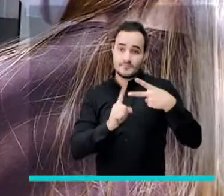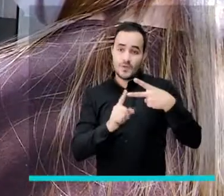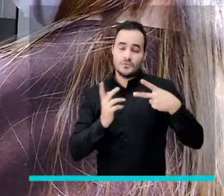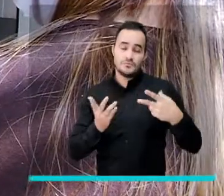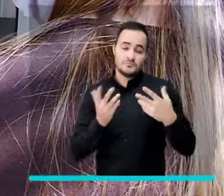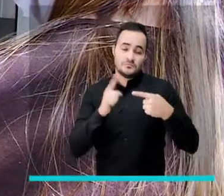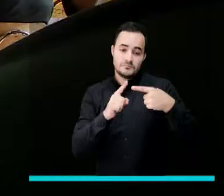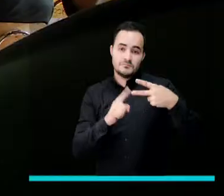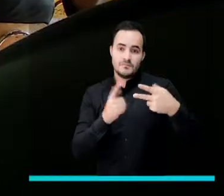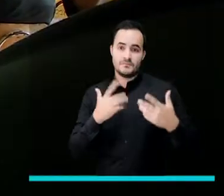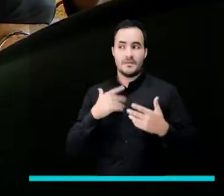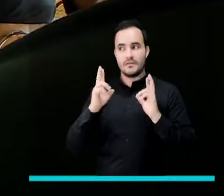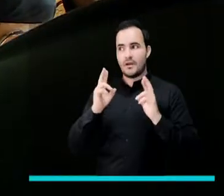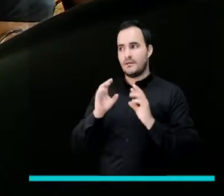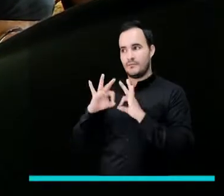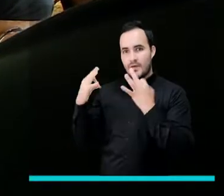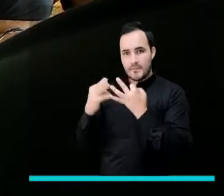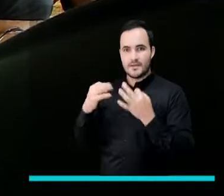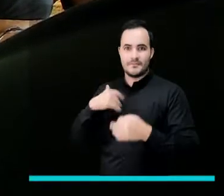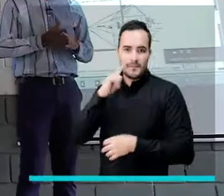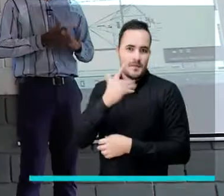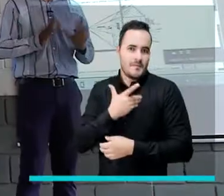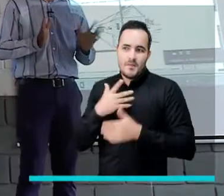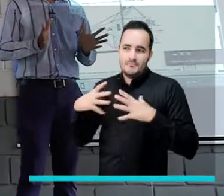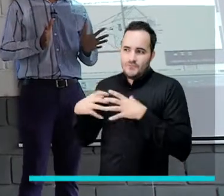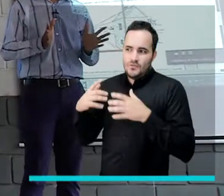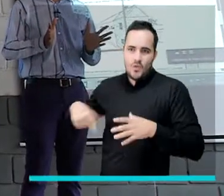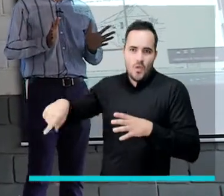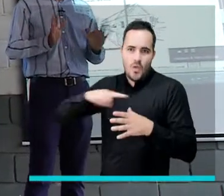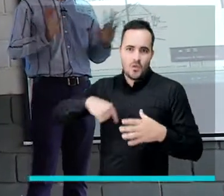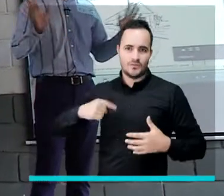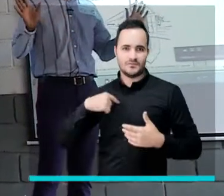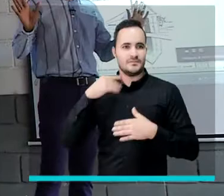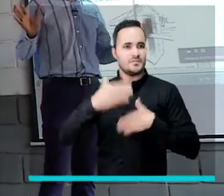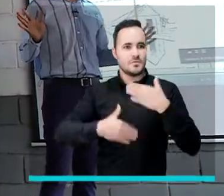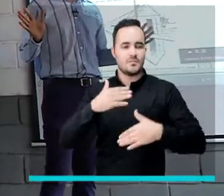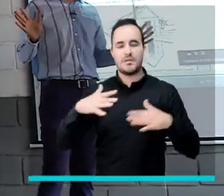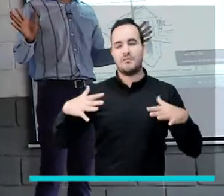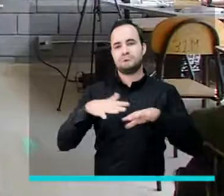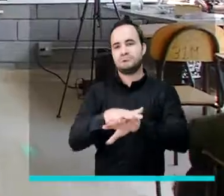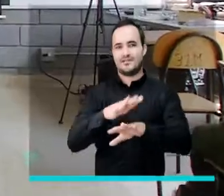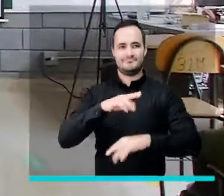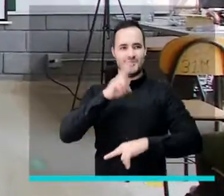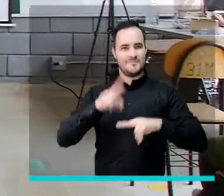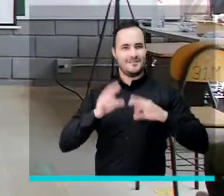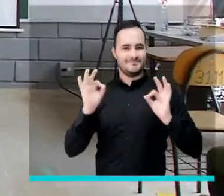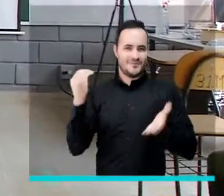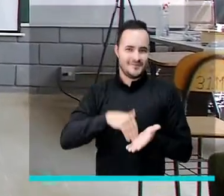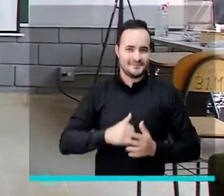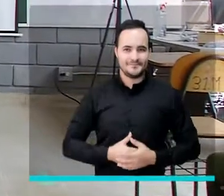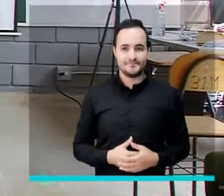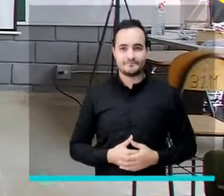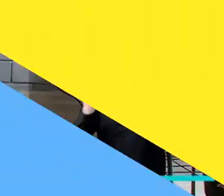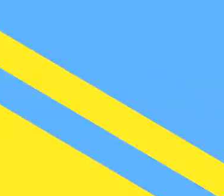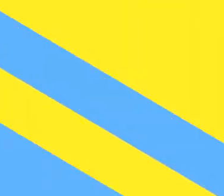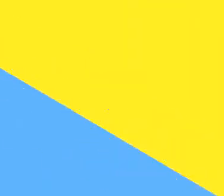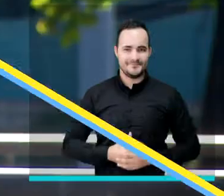dosis y que nuestros niños y los padres de familia también estén vacunados para que volvamos todos a la normalidad.